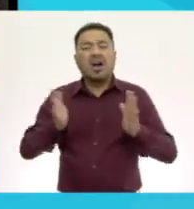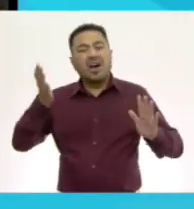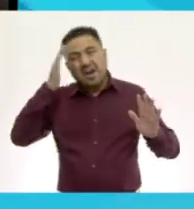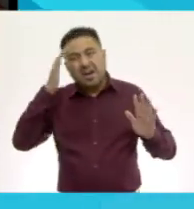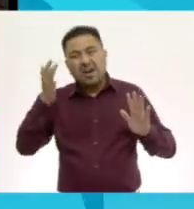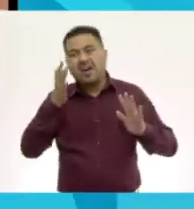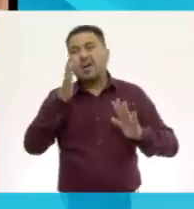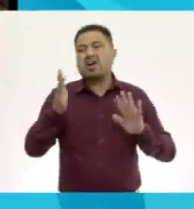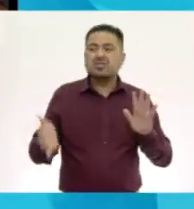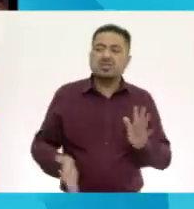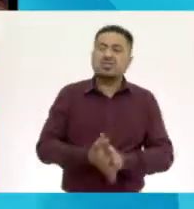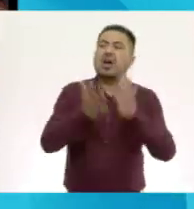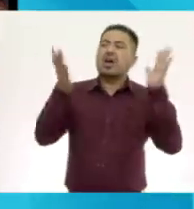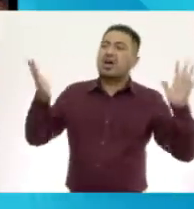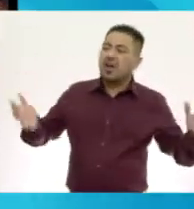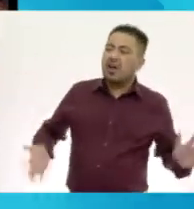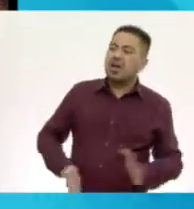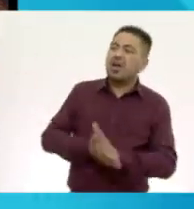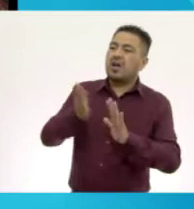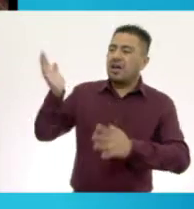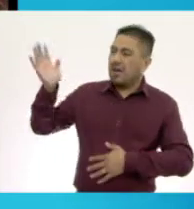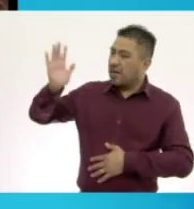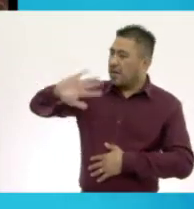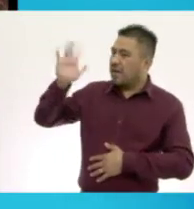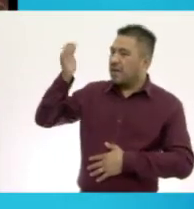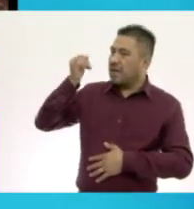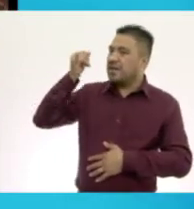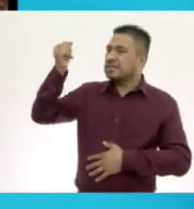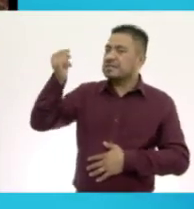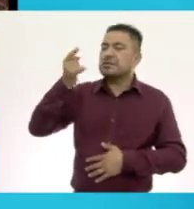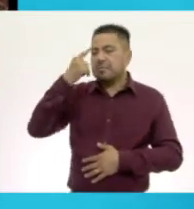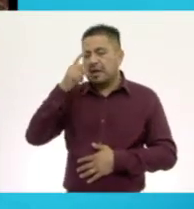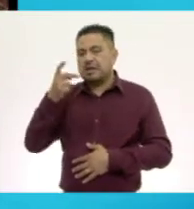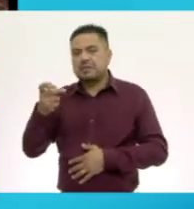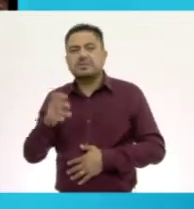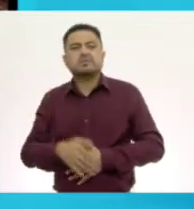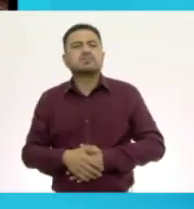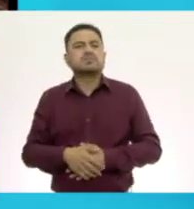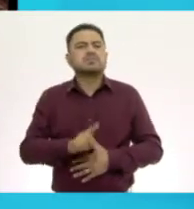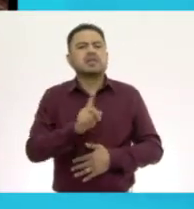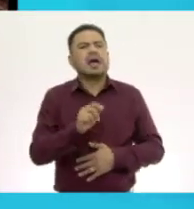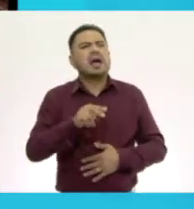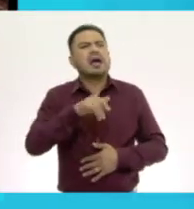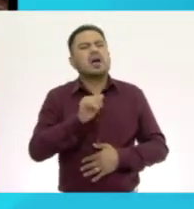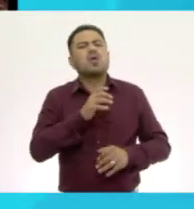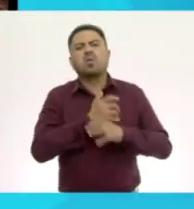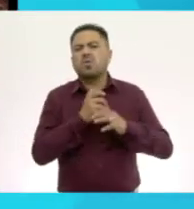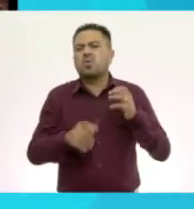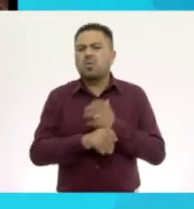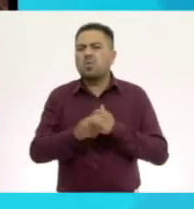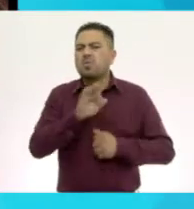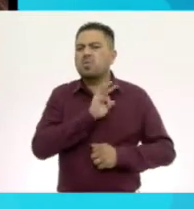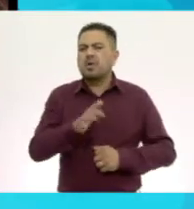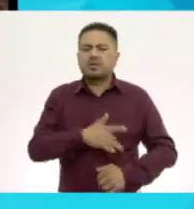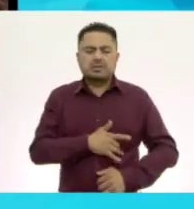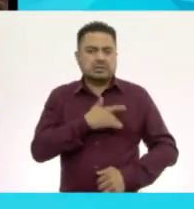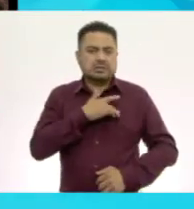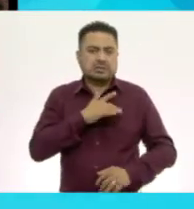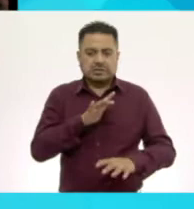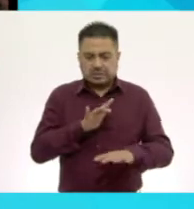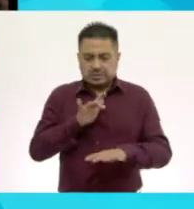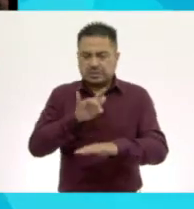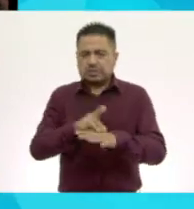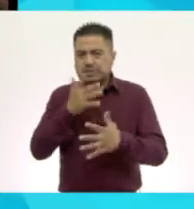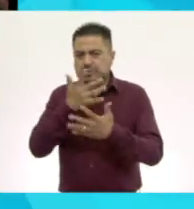chocadas, o hacerse de olas de lejos. Para eso. Camila, ¿qué cosas puedes sentir a través del